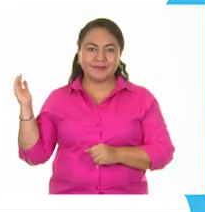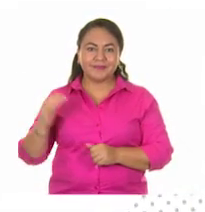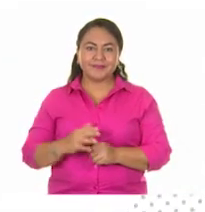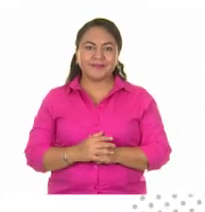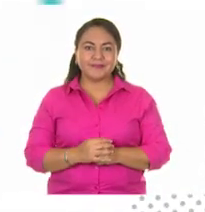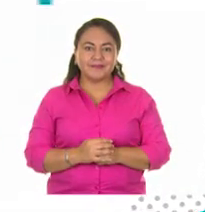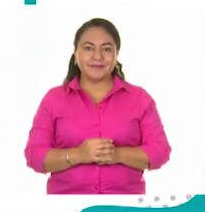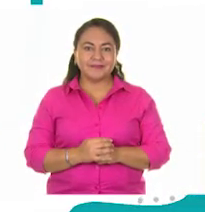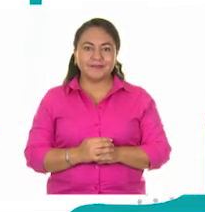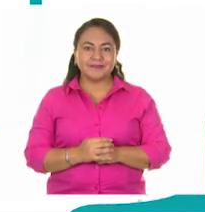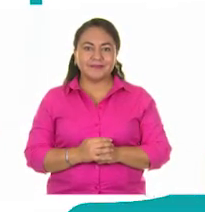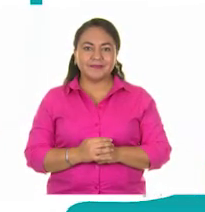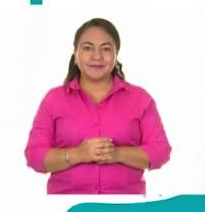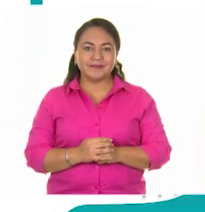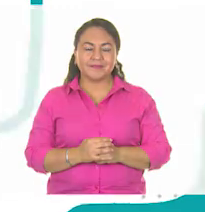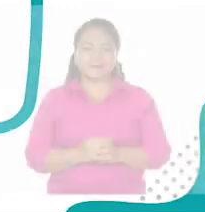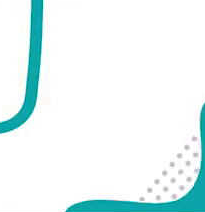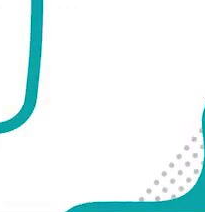.mx.